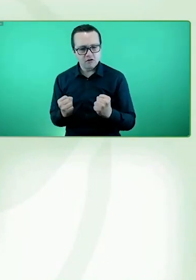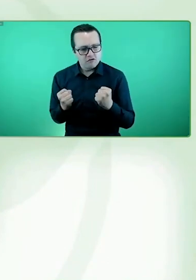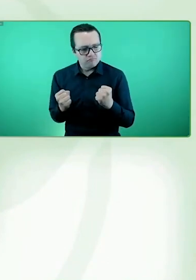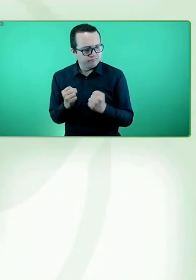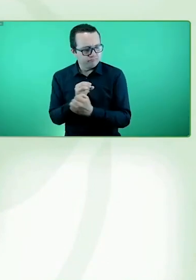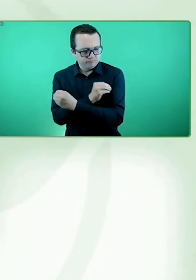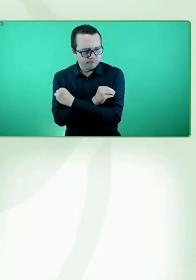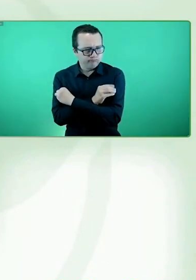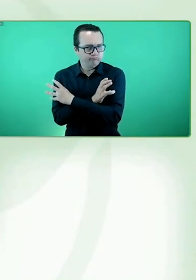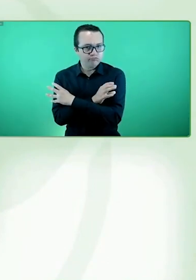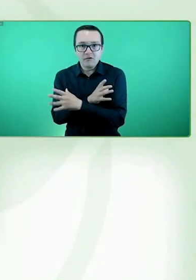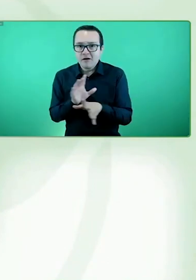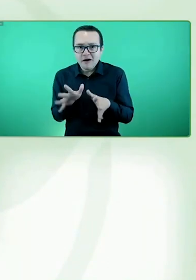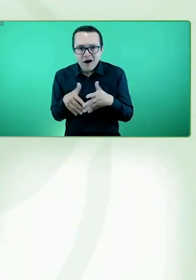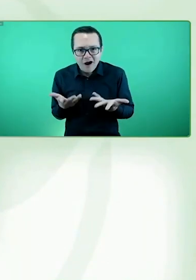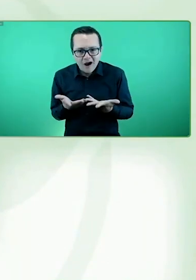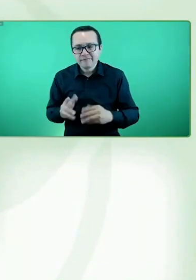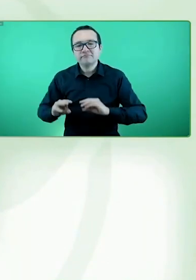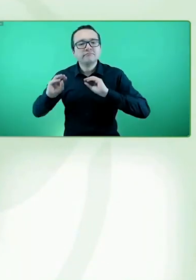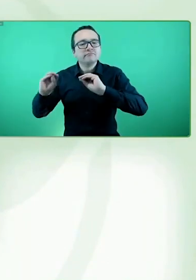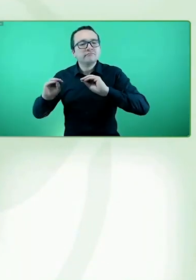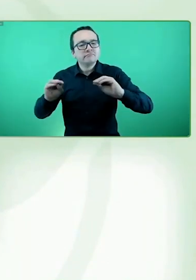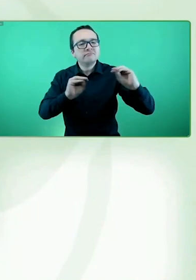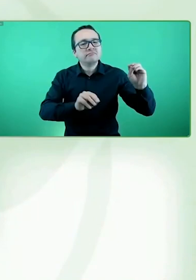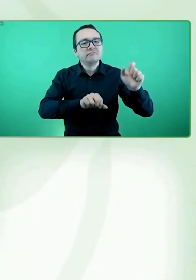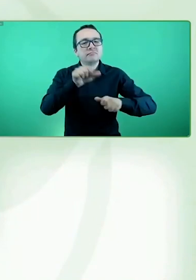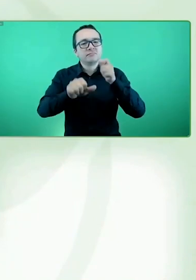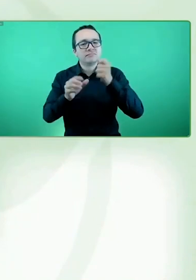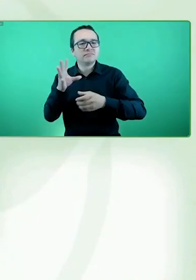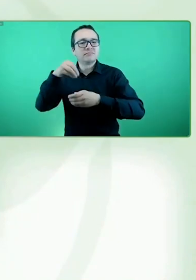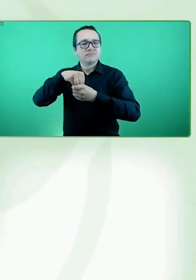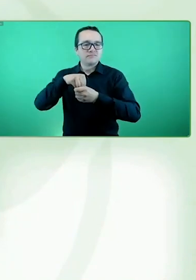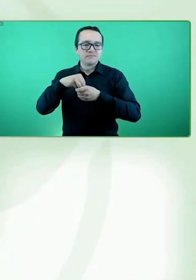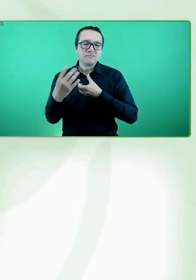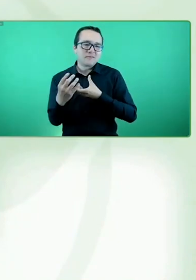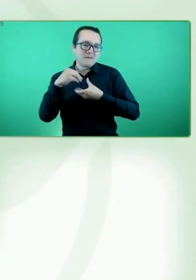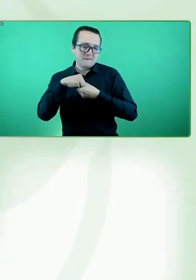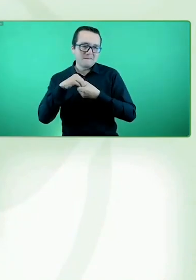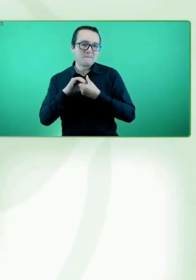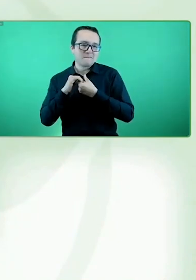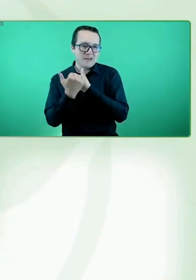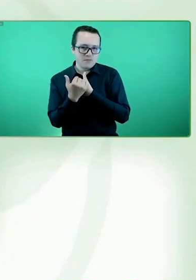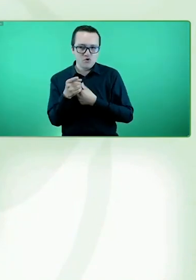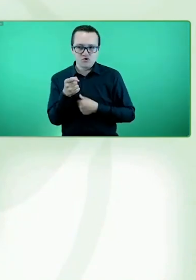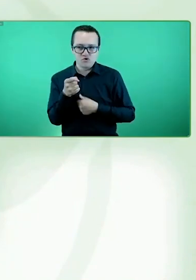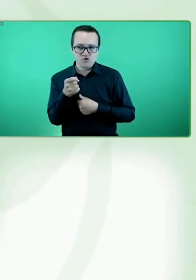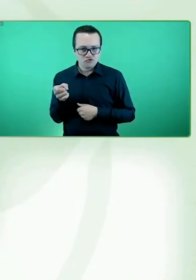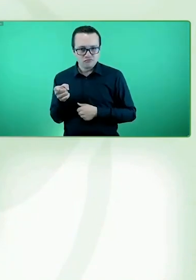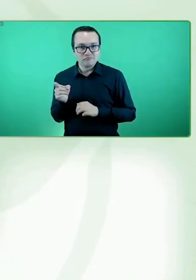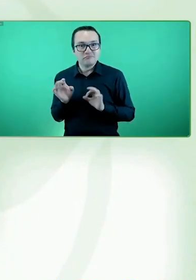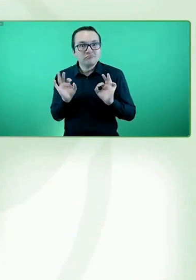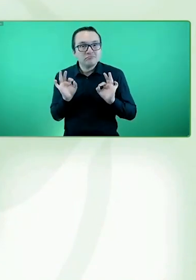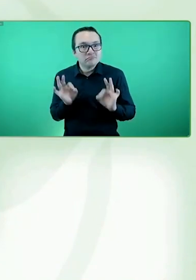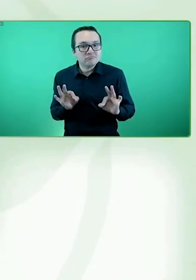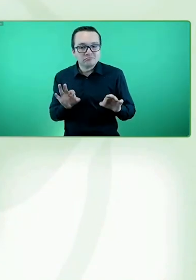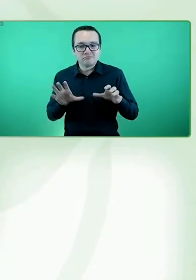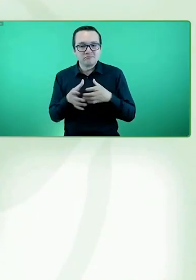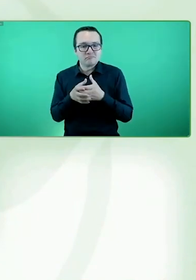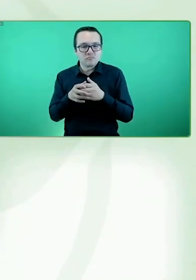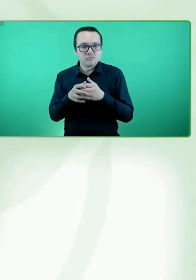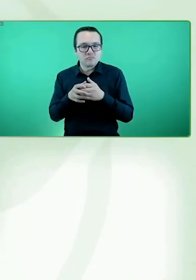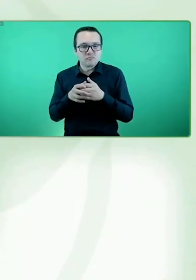capacitación para todos y cada uno de los miembros que conforman esas organizaciones y que colaboran